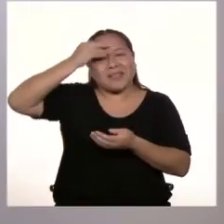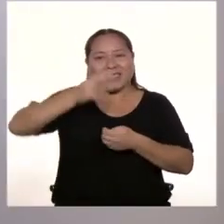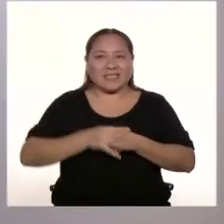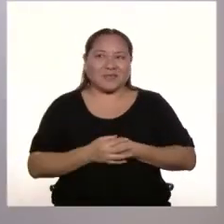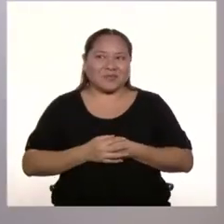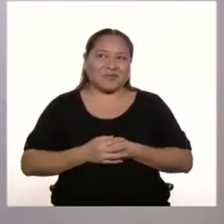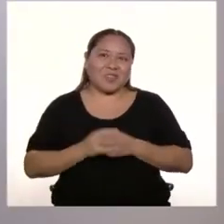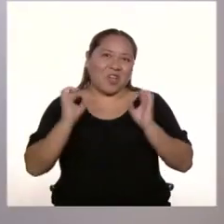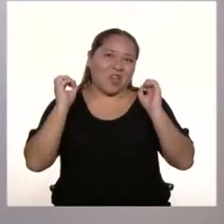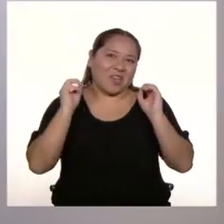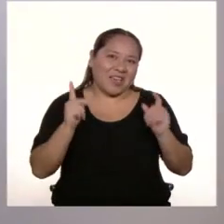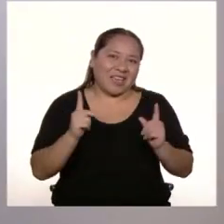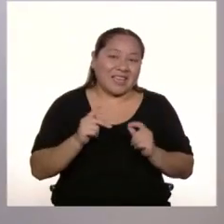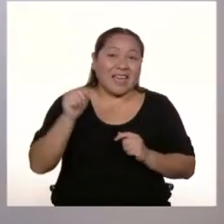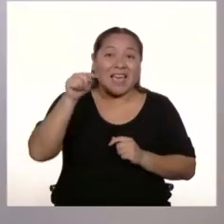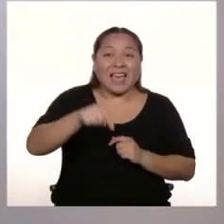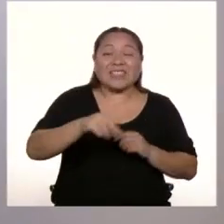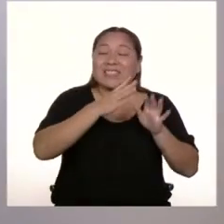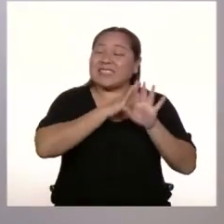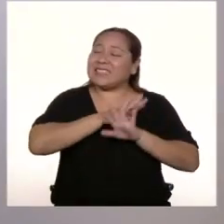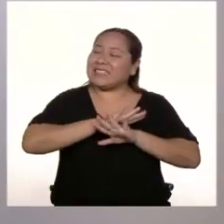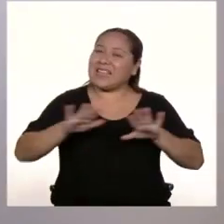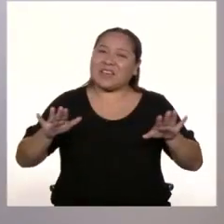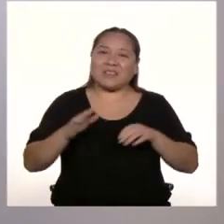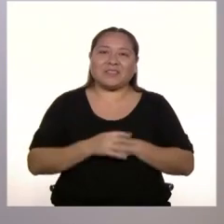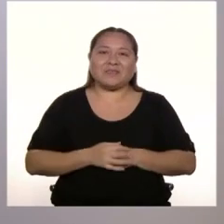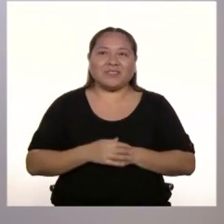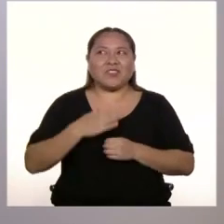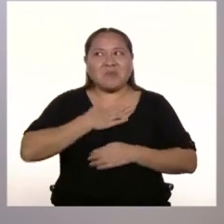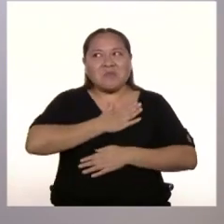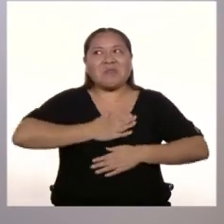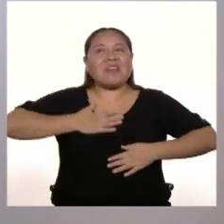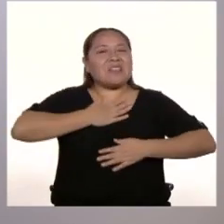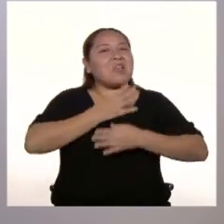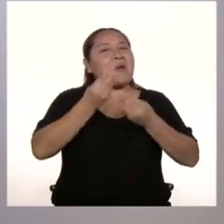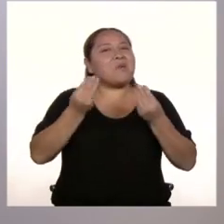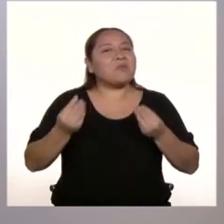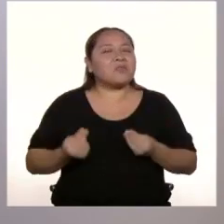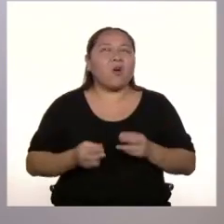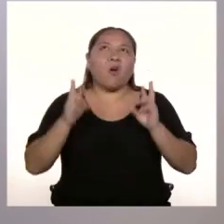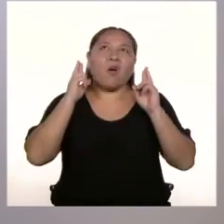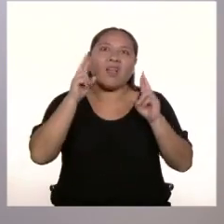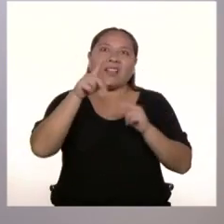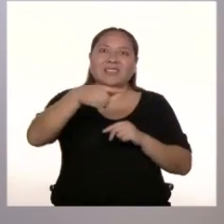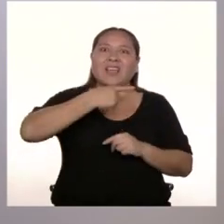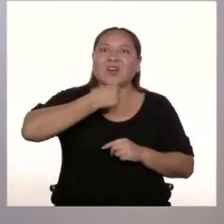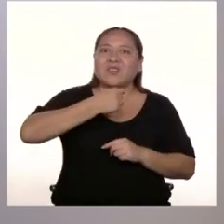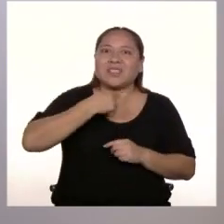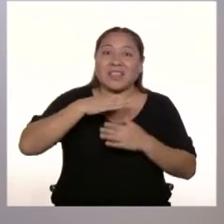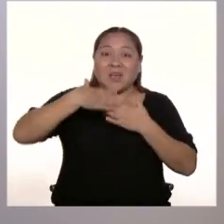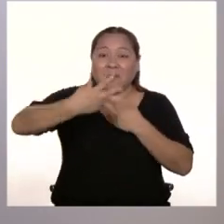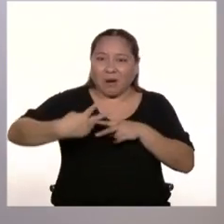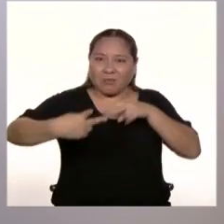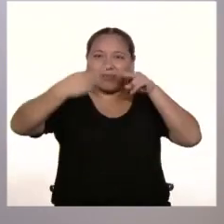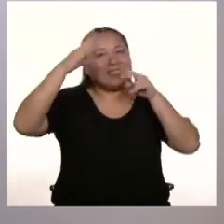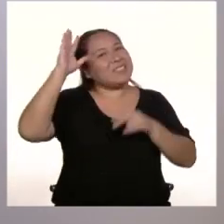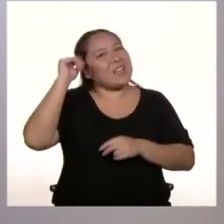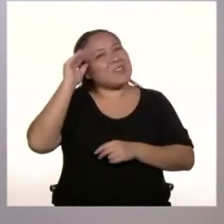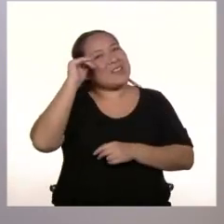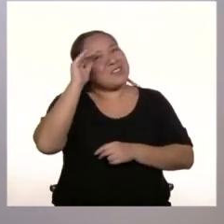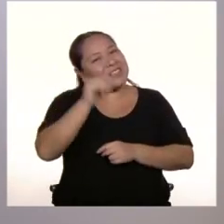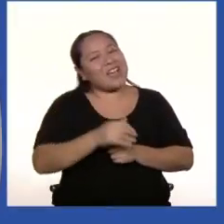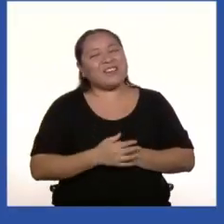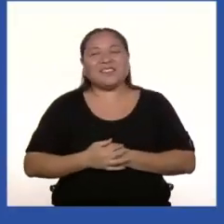Bueno chicos y chicos, esto fue todo por hoy. Me he divertido mucho y espero que les haya gustado. ¡Nos vemos pronto! ¡Chau, chau,